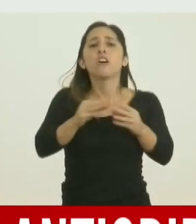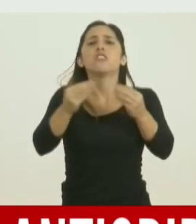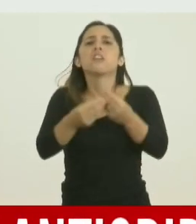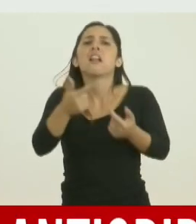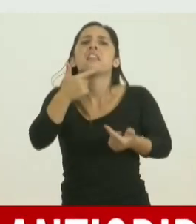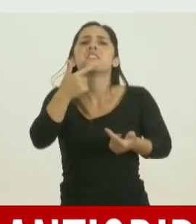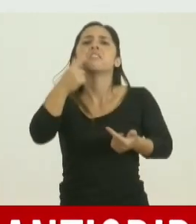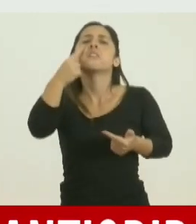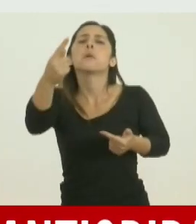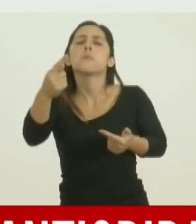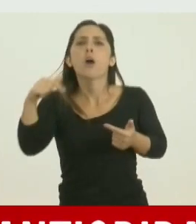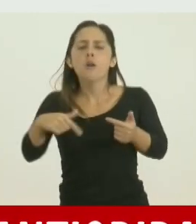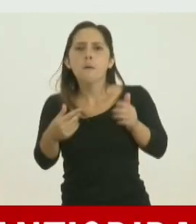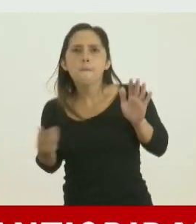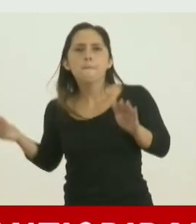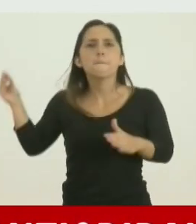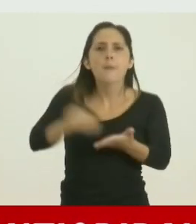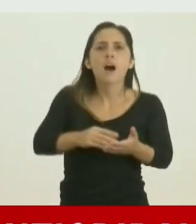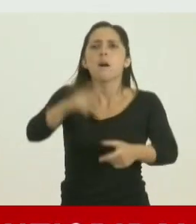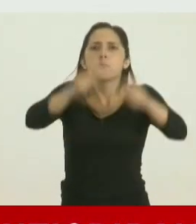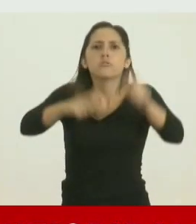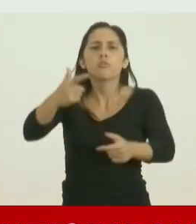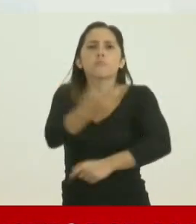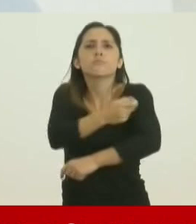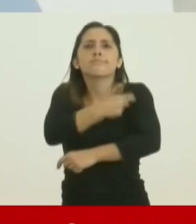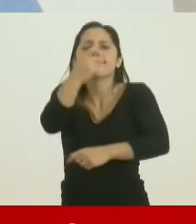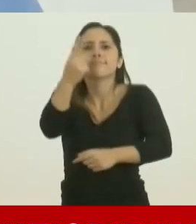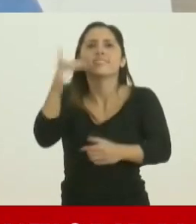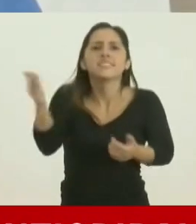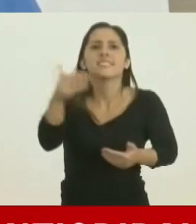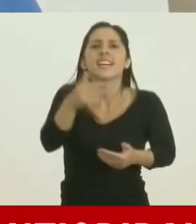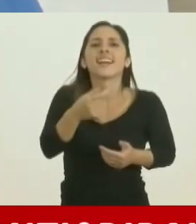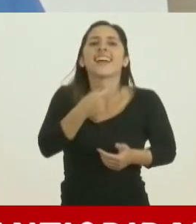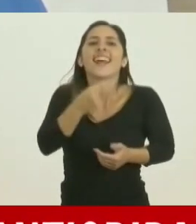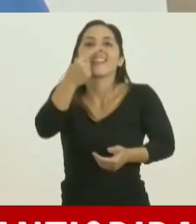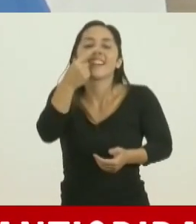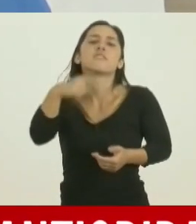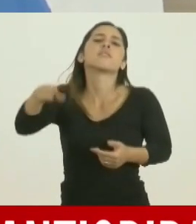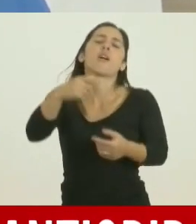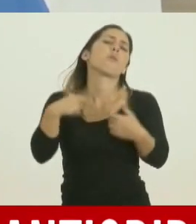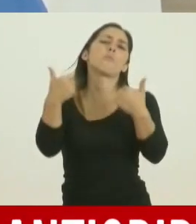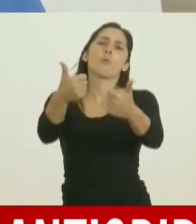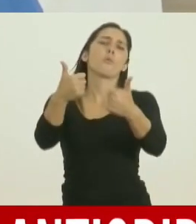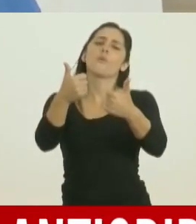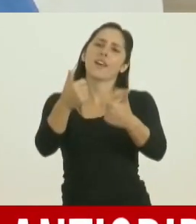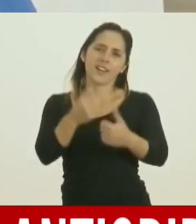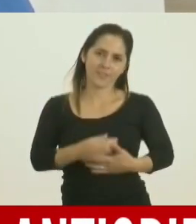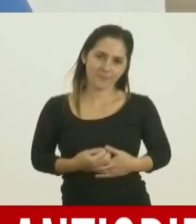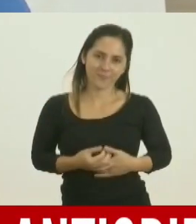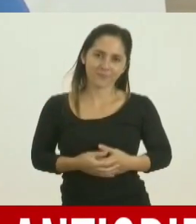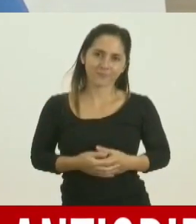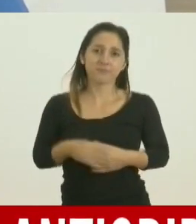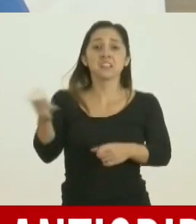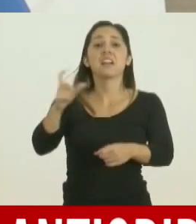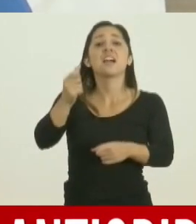Por lo tanto, hay un grado de adhesión de la comunidad que nos parece muy bueno y que queremos fortalecer y sostener. No sé si Carolina